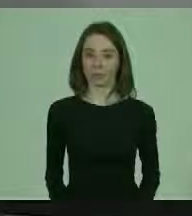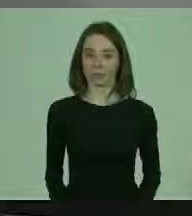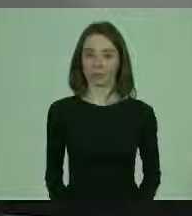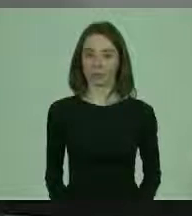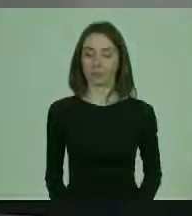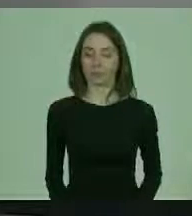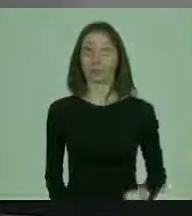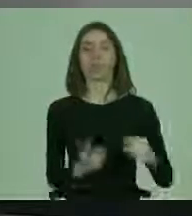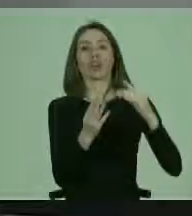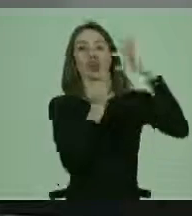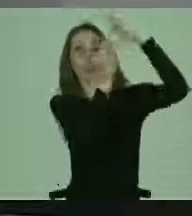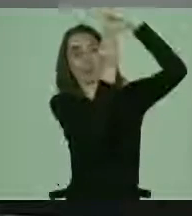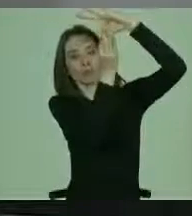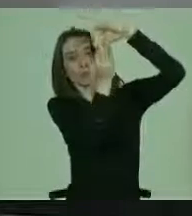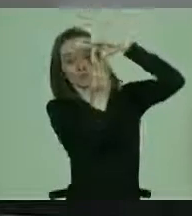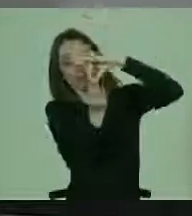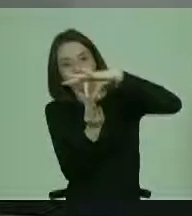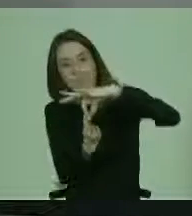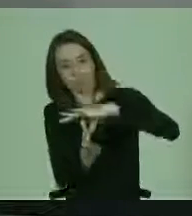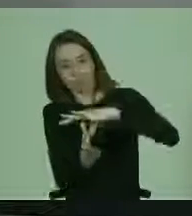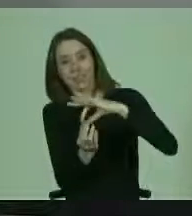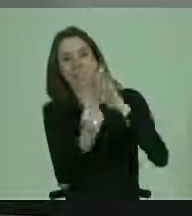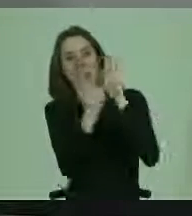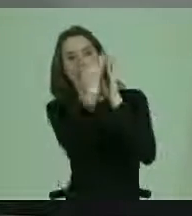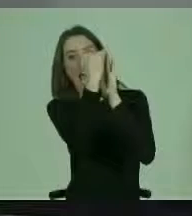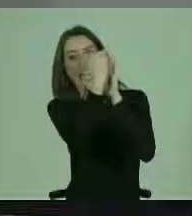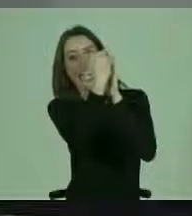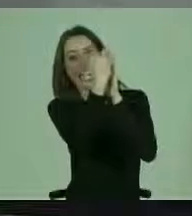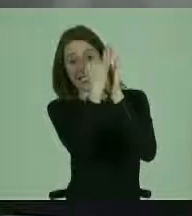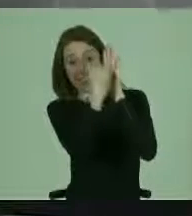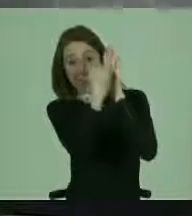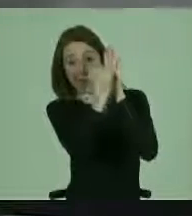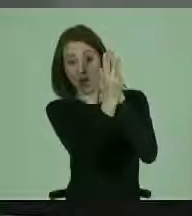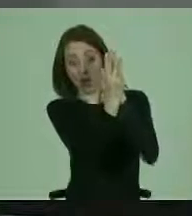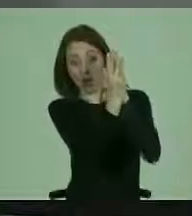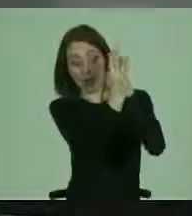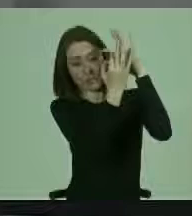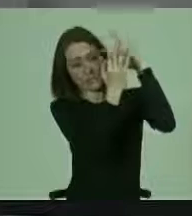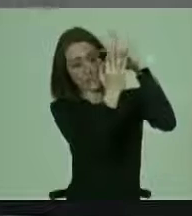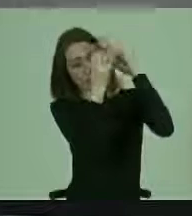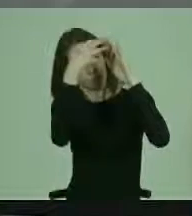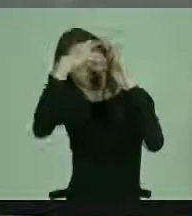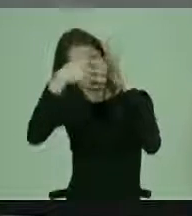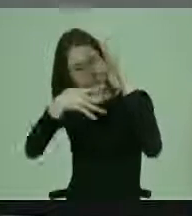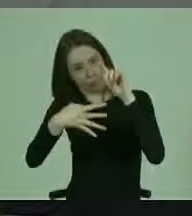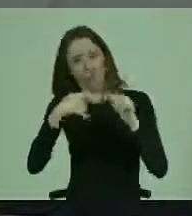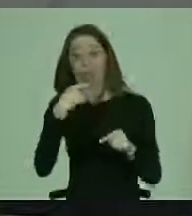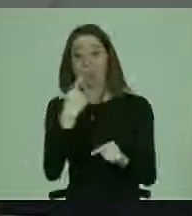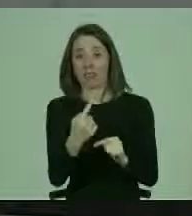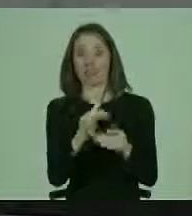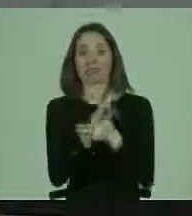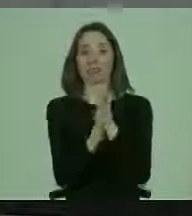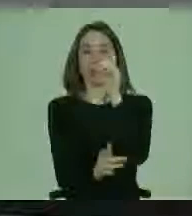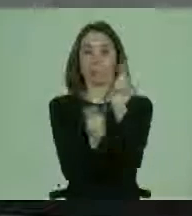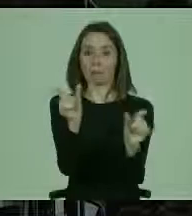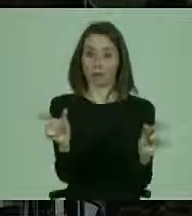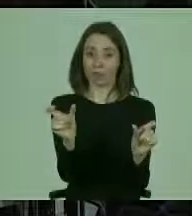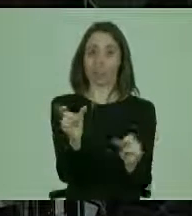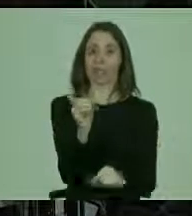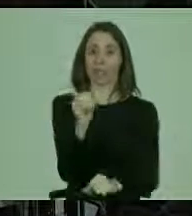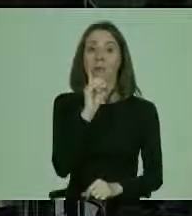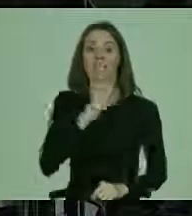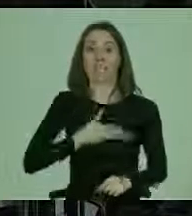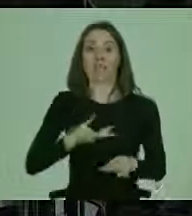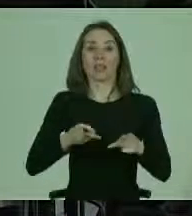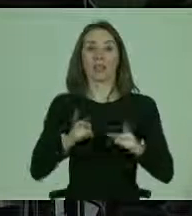La hilación o la bajada lógica de este artículo nos va señalando que todas las personas con discapacidad tienen derecho